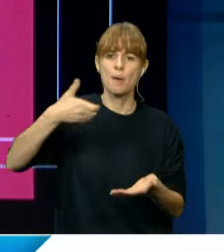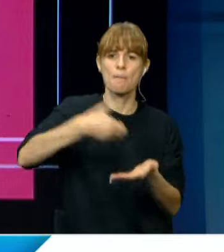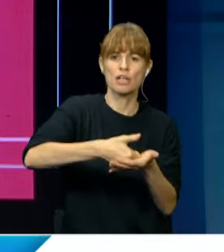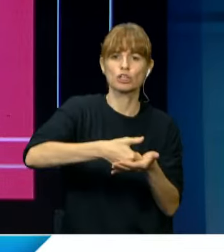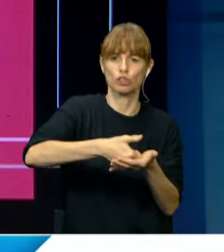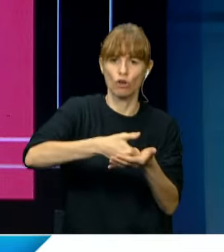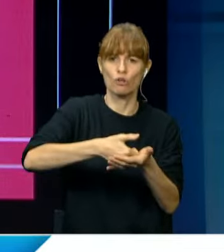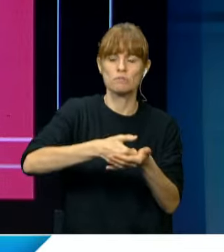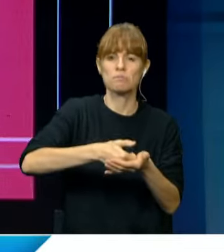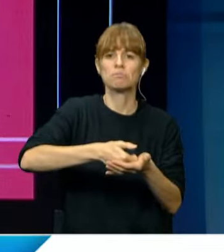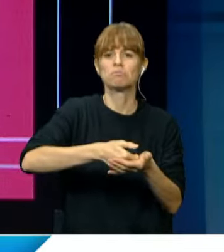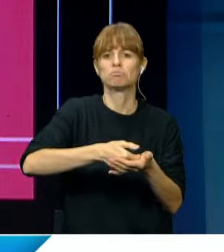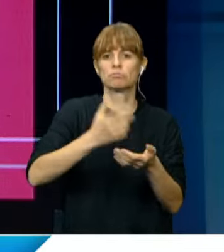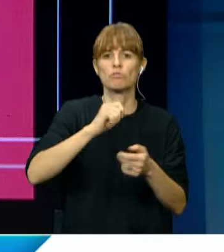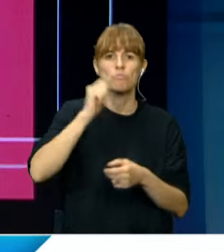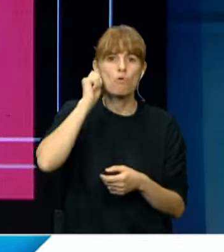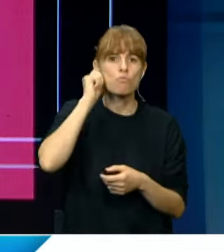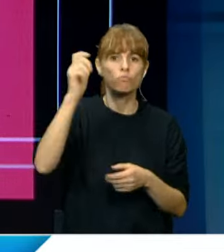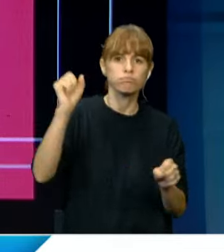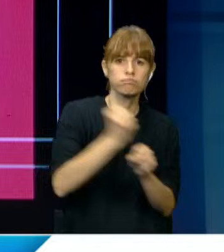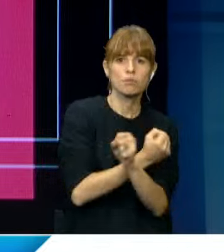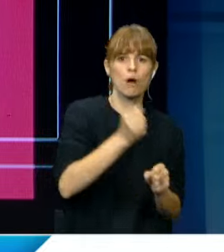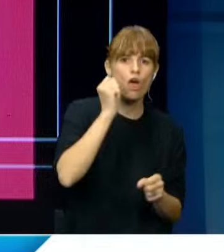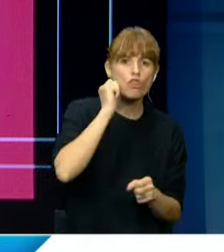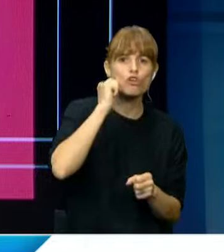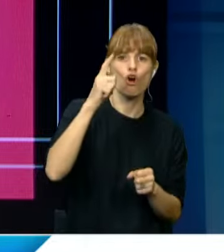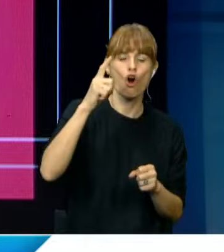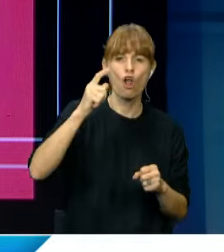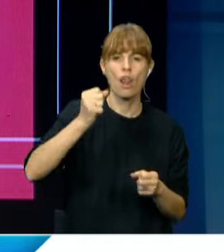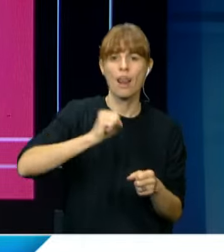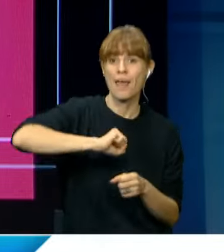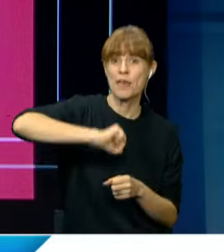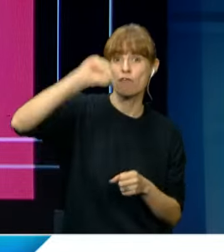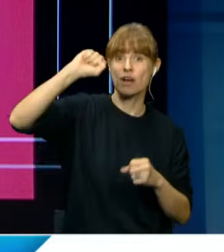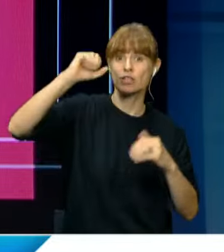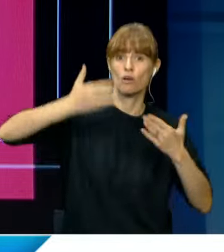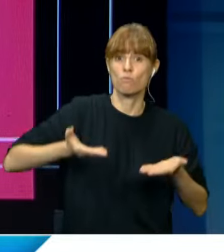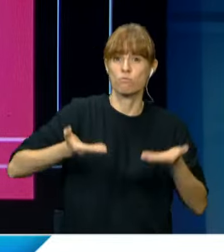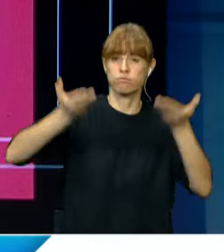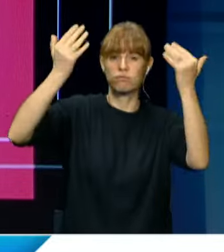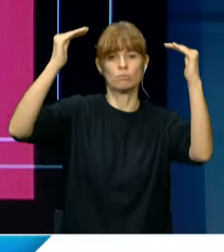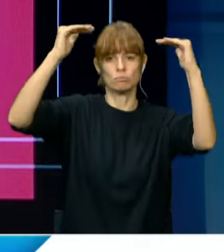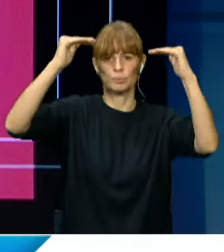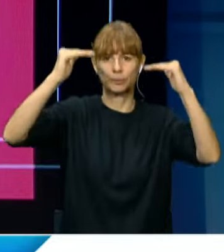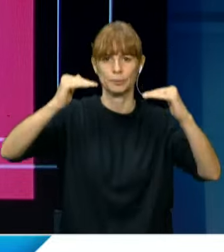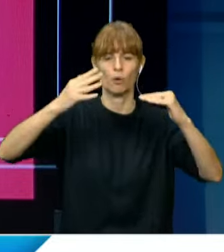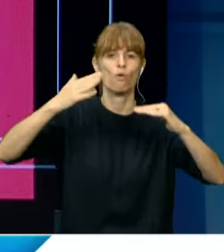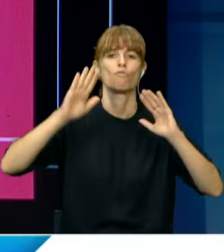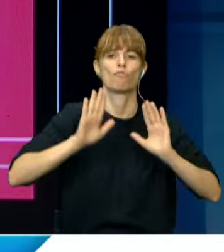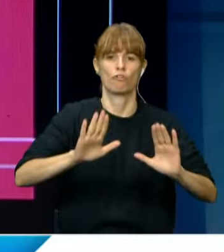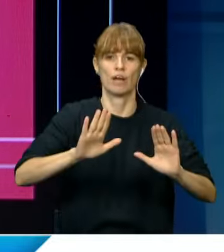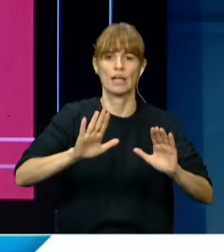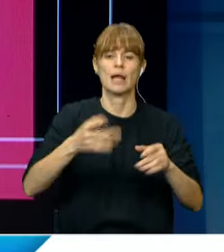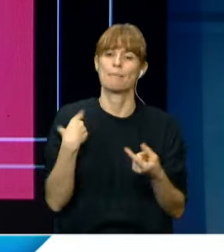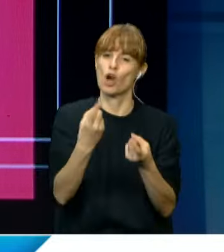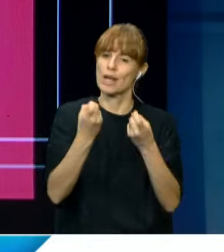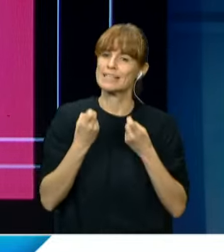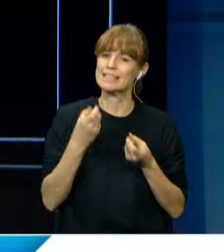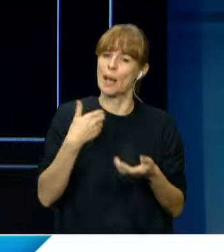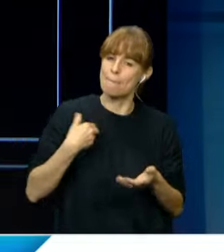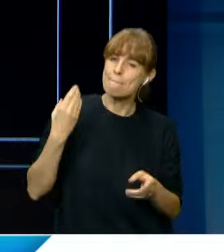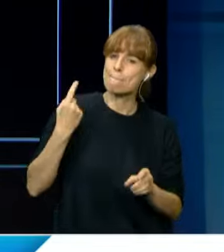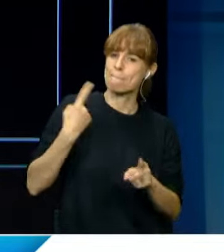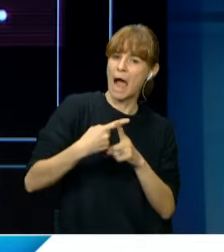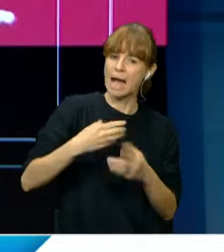los logros en la desaceleración inflacionaria, aunque señaló la necesidad de más inversiones para